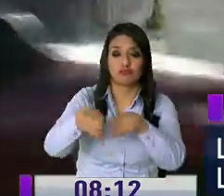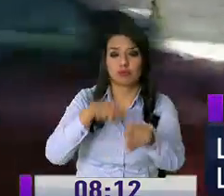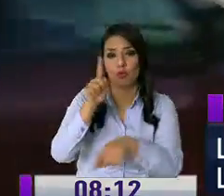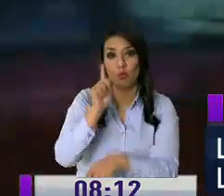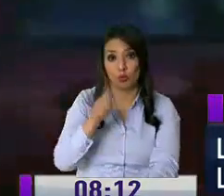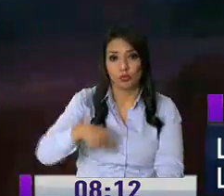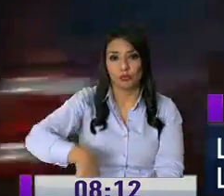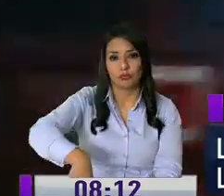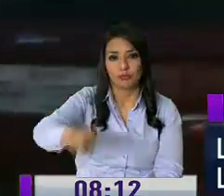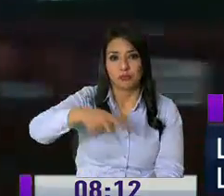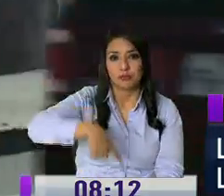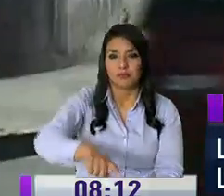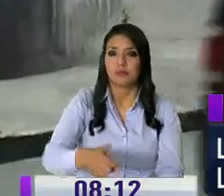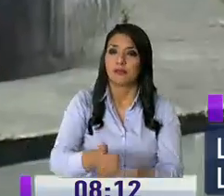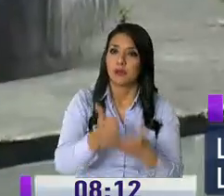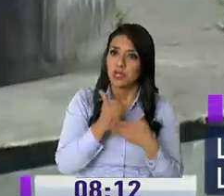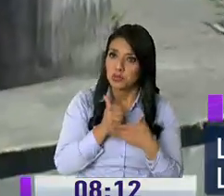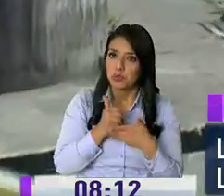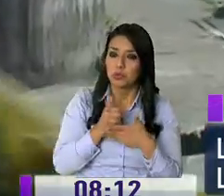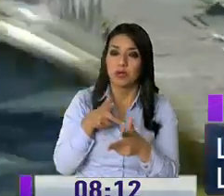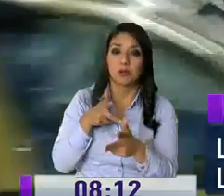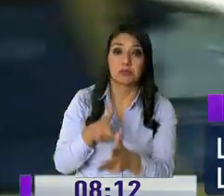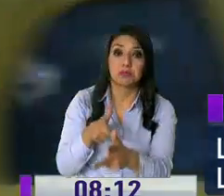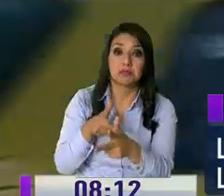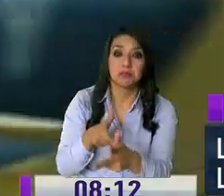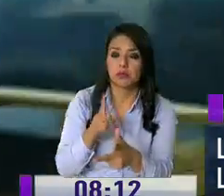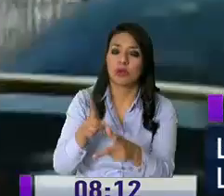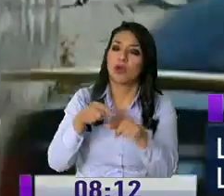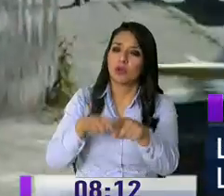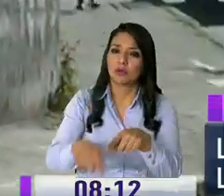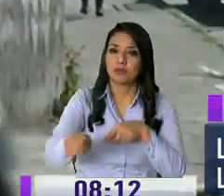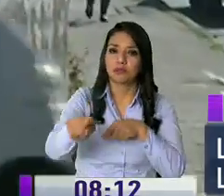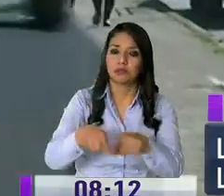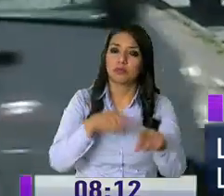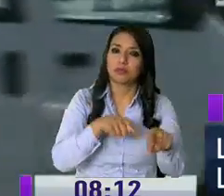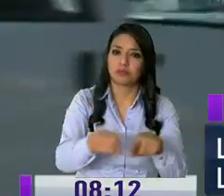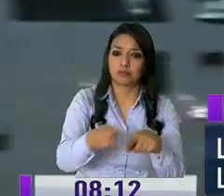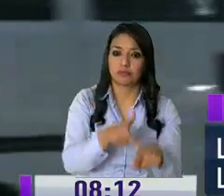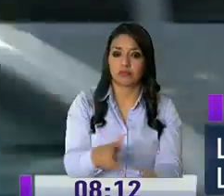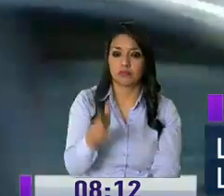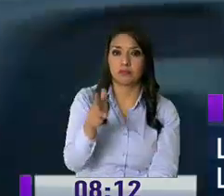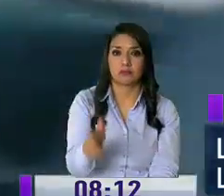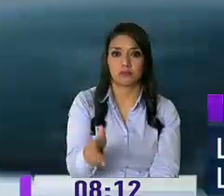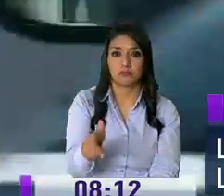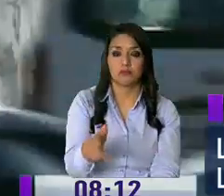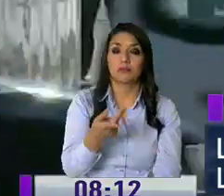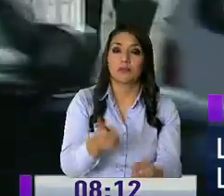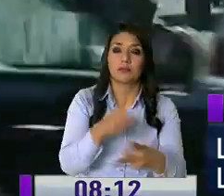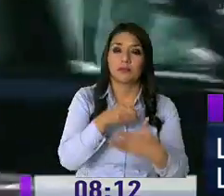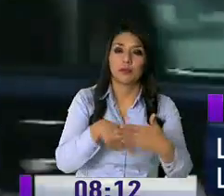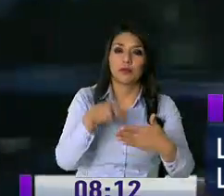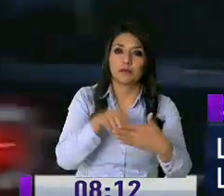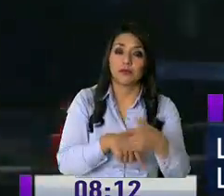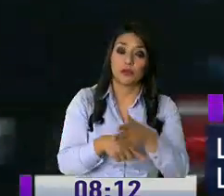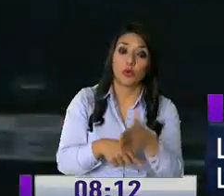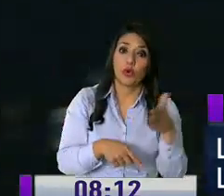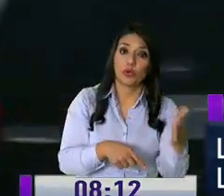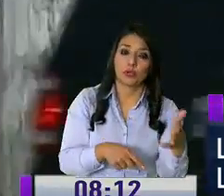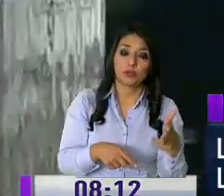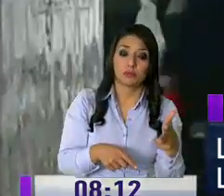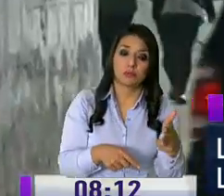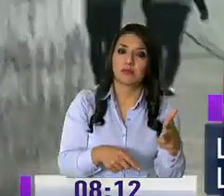movilidad en el sector ya que van a permitir un espacio de estacionamiento y se va a restringir el estacionamiento del otro lado